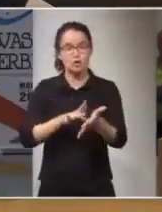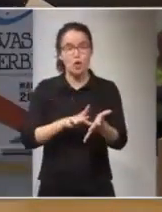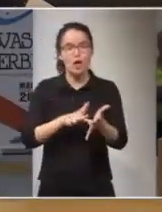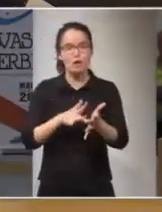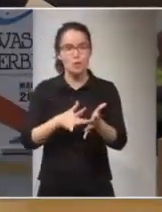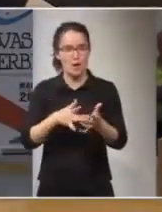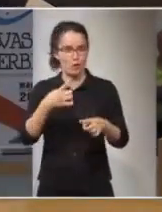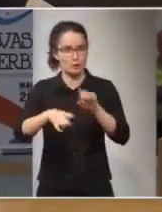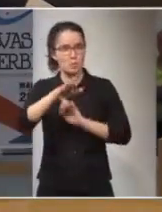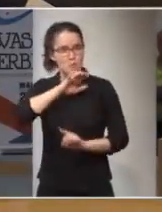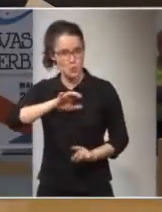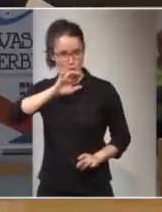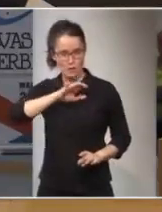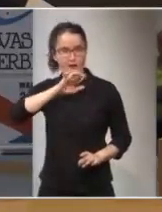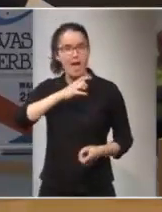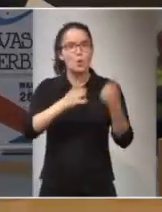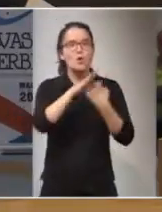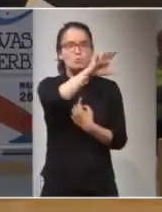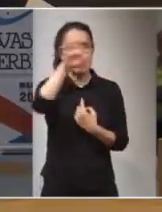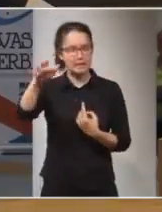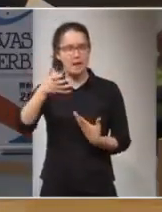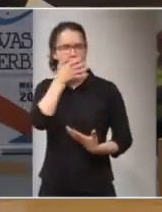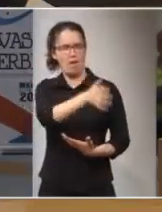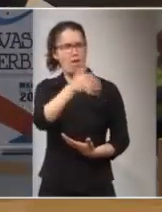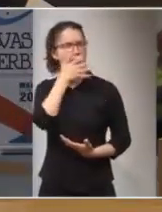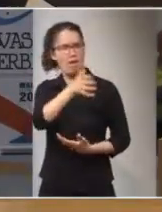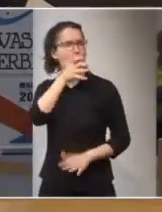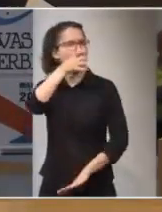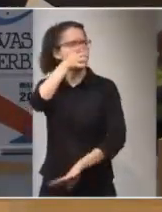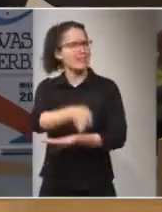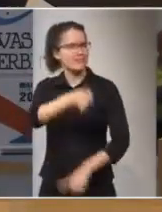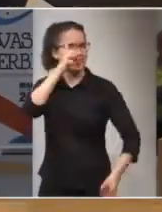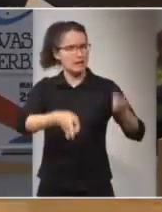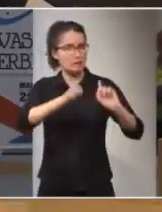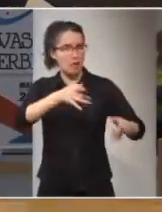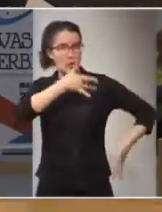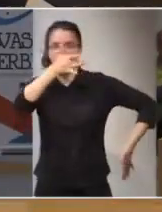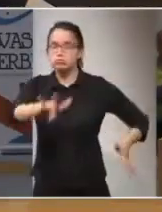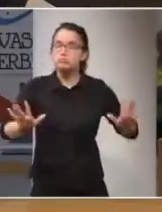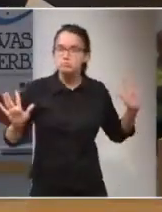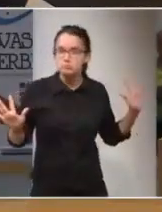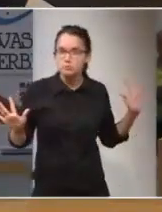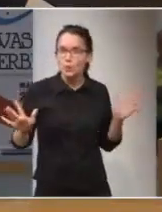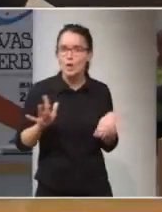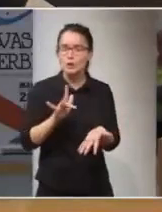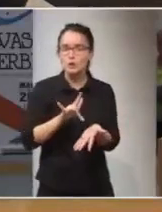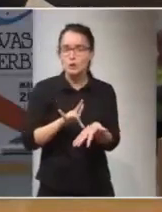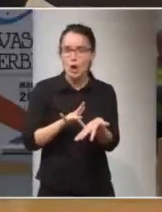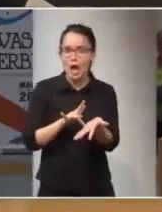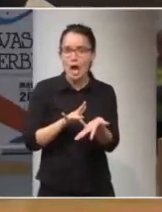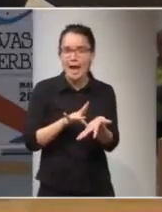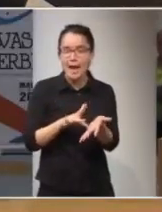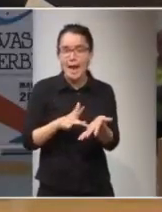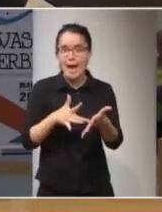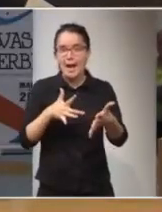fenómeno muy curioso. Países que se quejaban de que los dictadores estaban impunes, cuando recibieron la